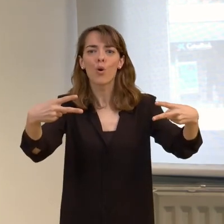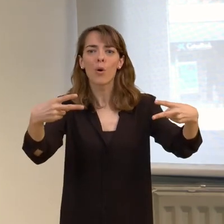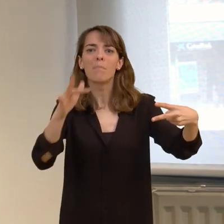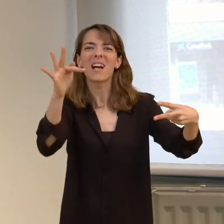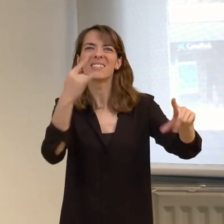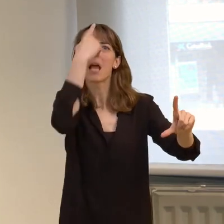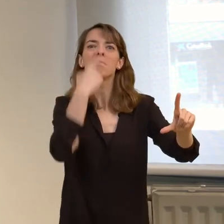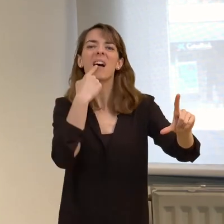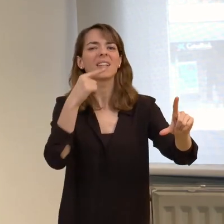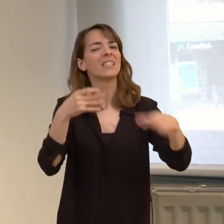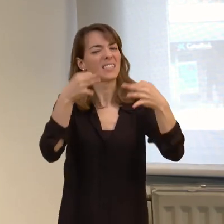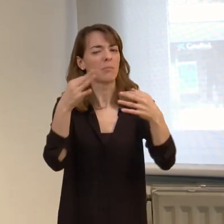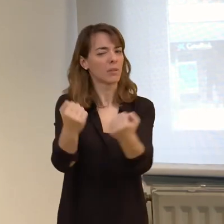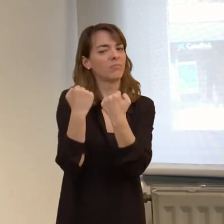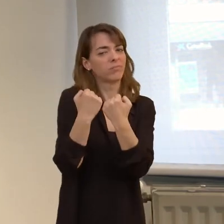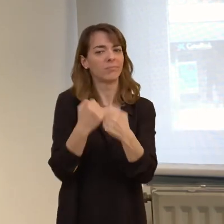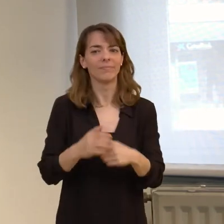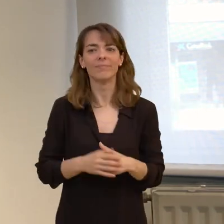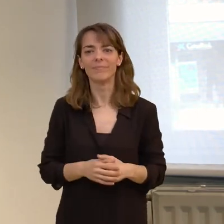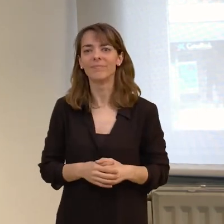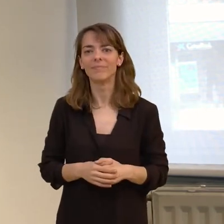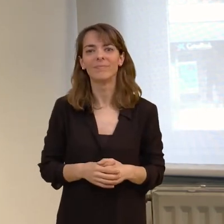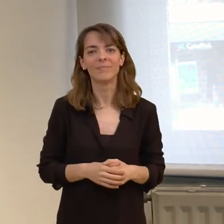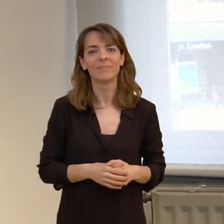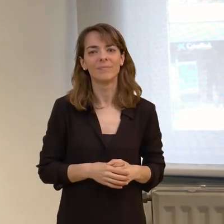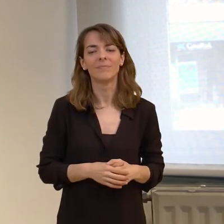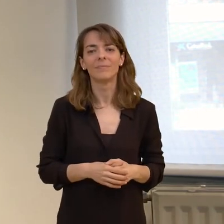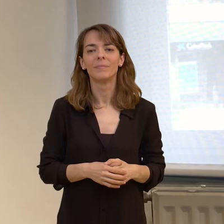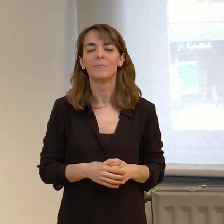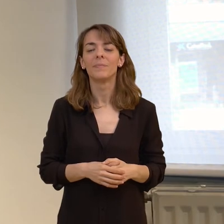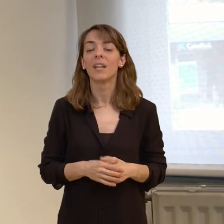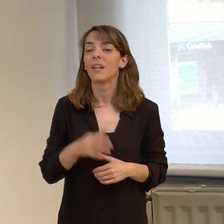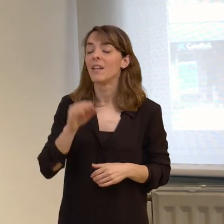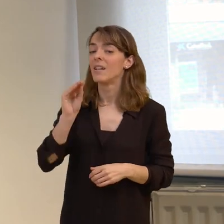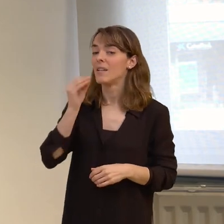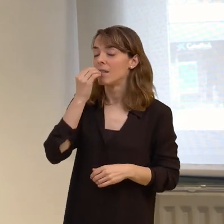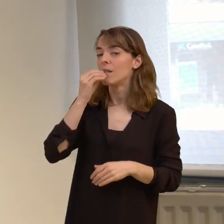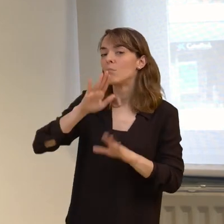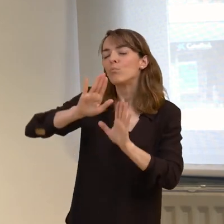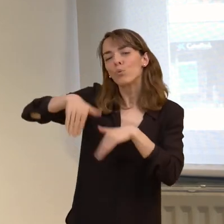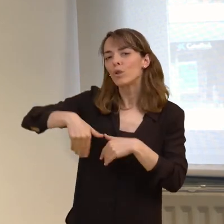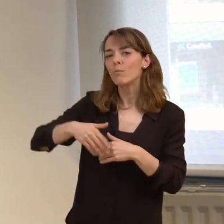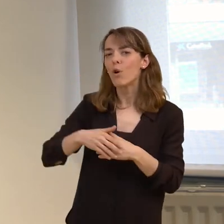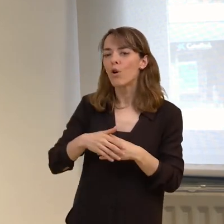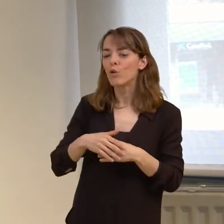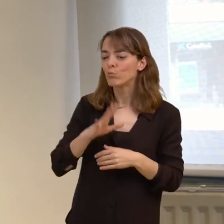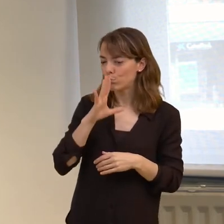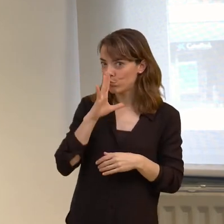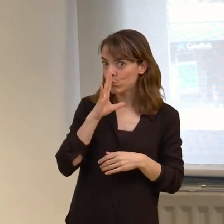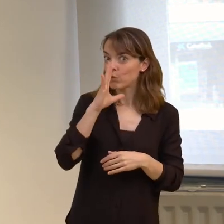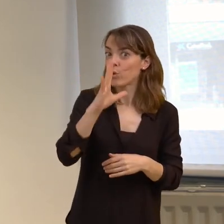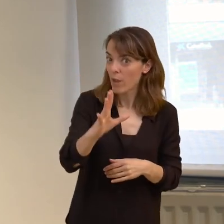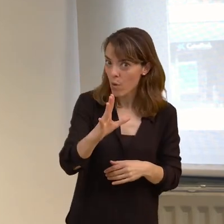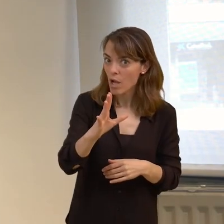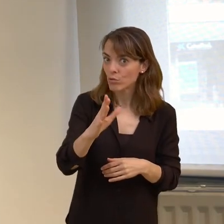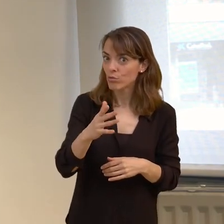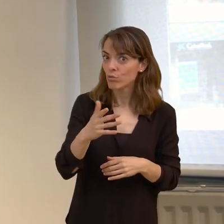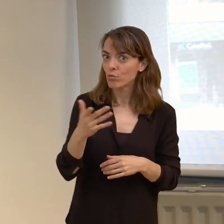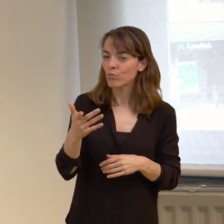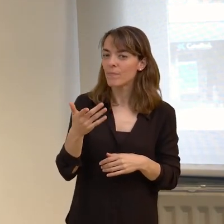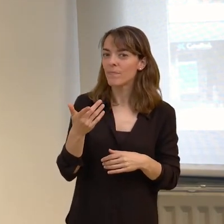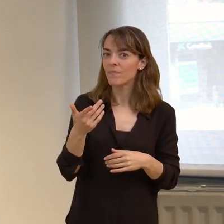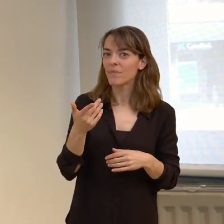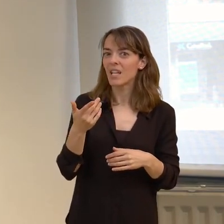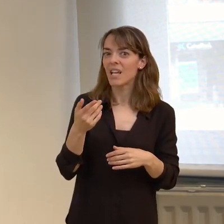con la imagen, siempre ha sido de gran rechazo. Y por último, ¿en los próximos cinco años va a